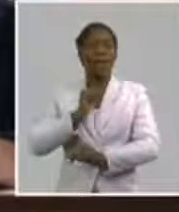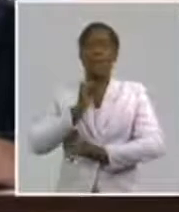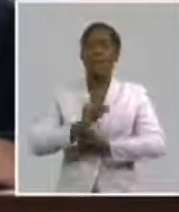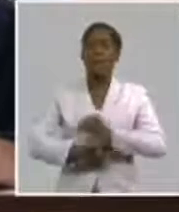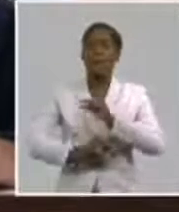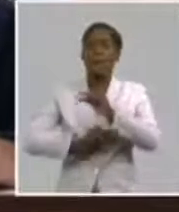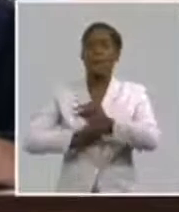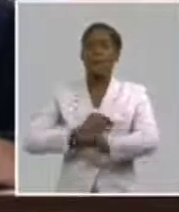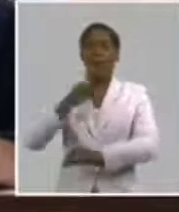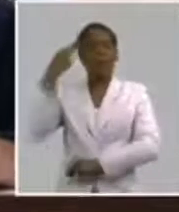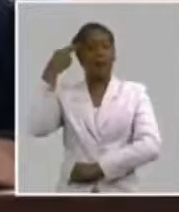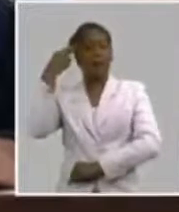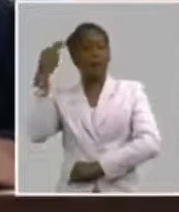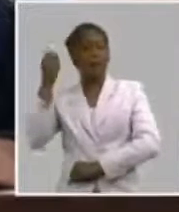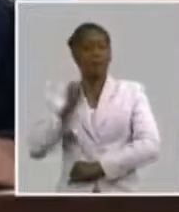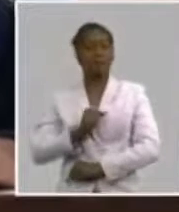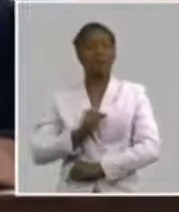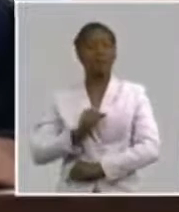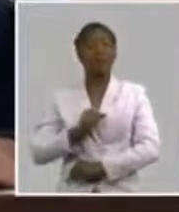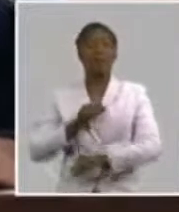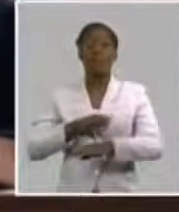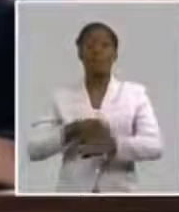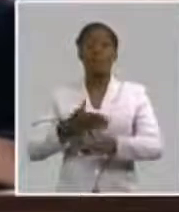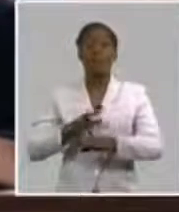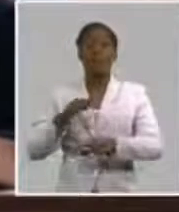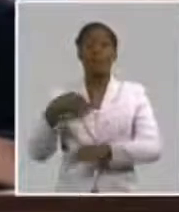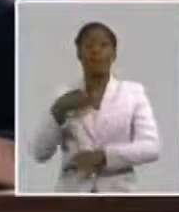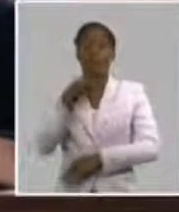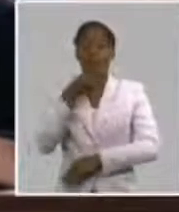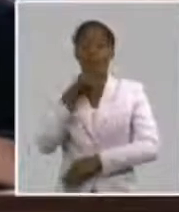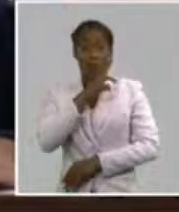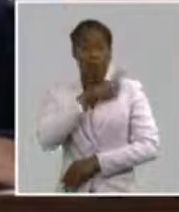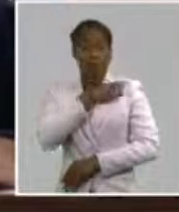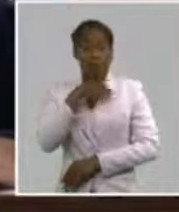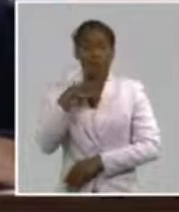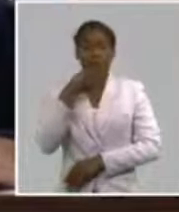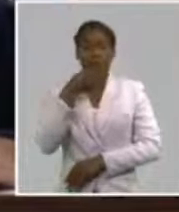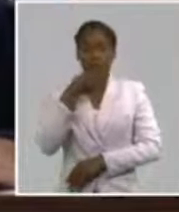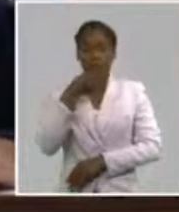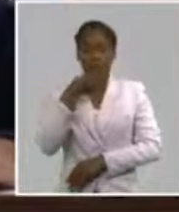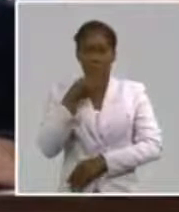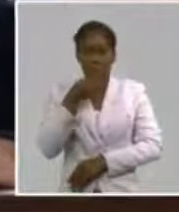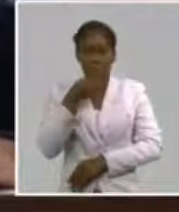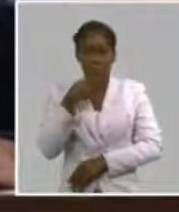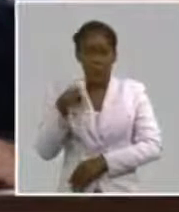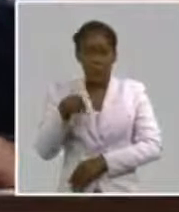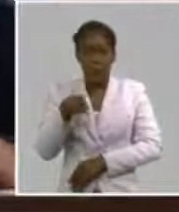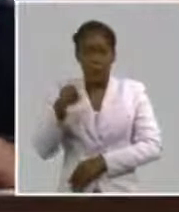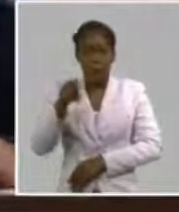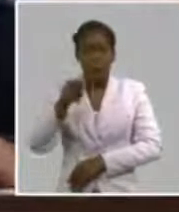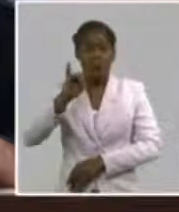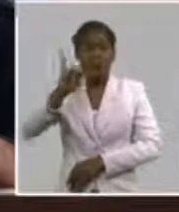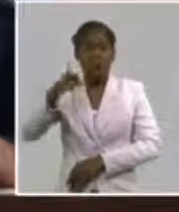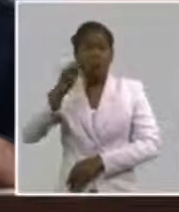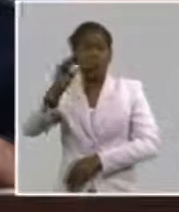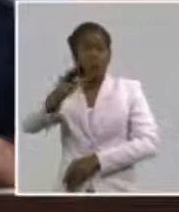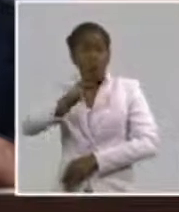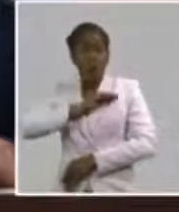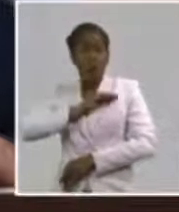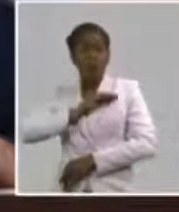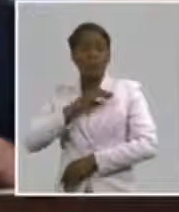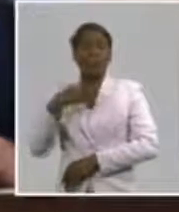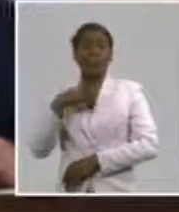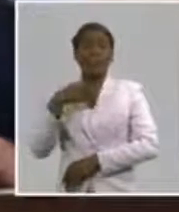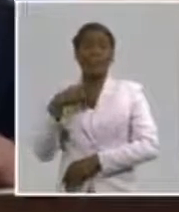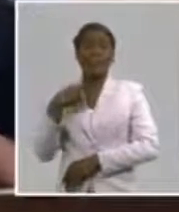Y avanzaremos con más tropiezo o con menos tropiezo, pero avanzaremos. Y si avanzaremos, nos estamos perfeccionando y estamos aportando. Si lo hacemos